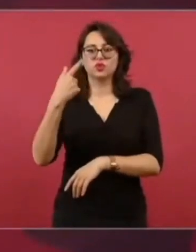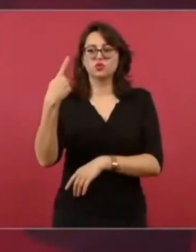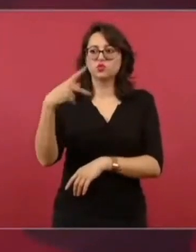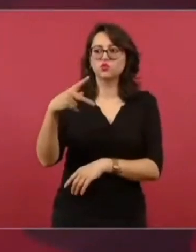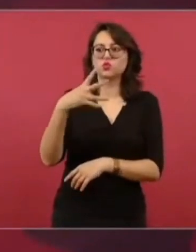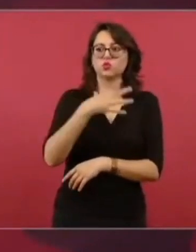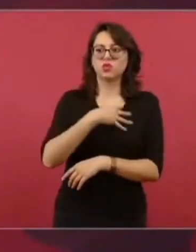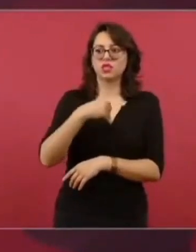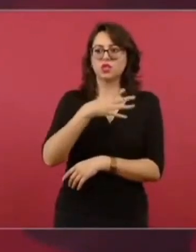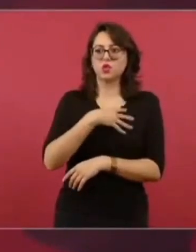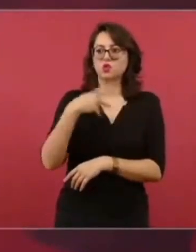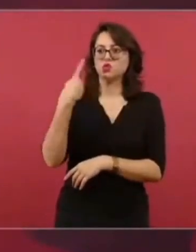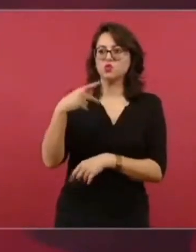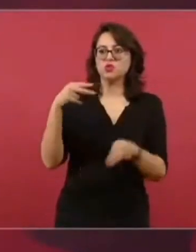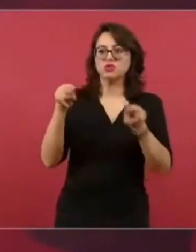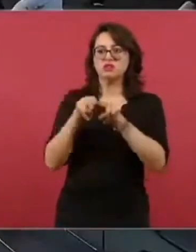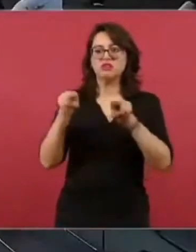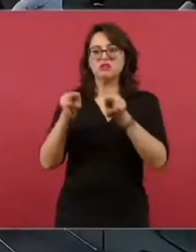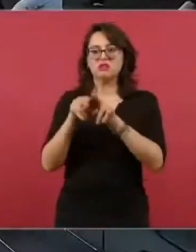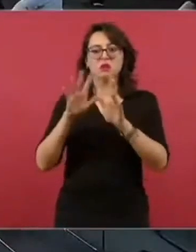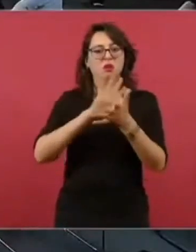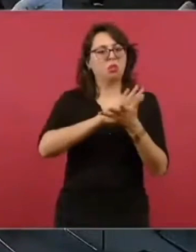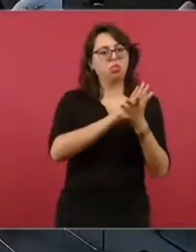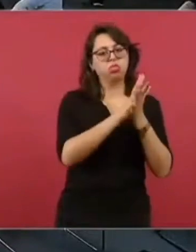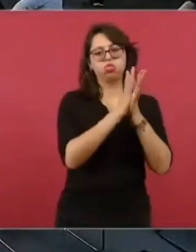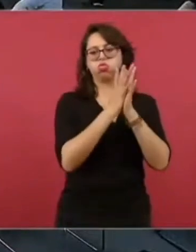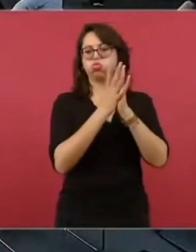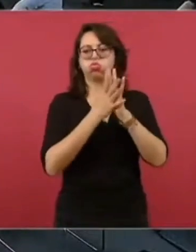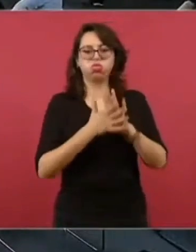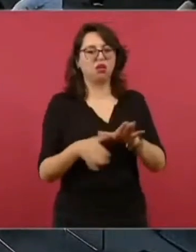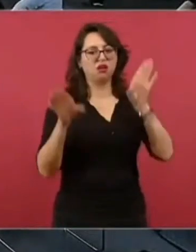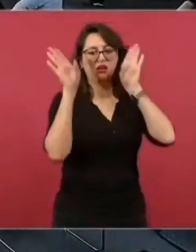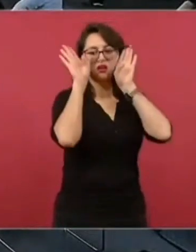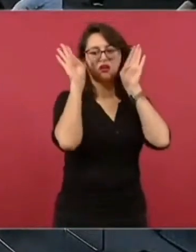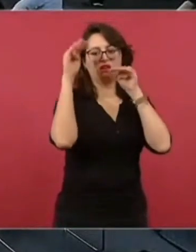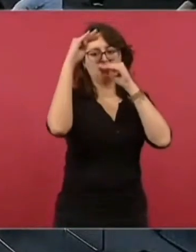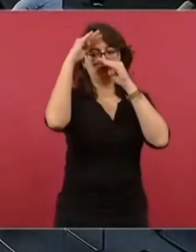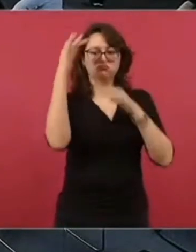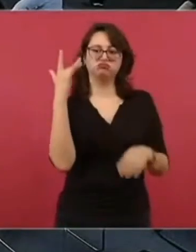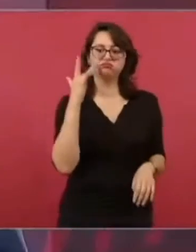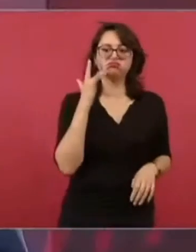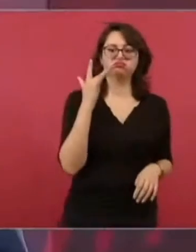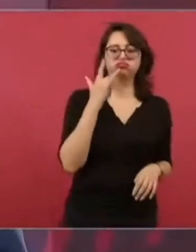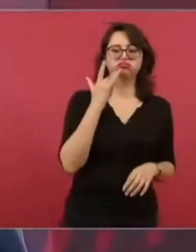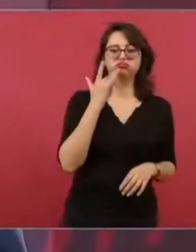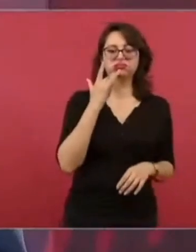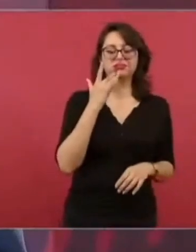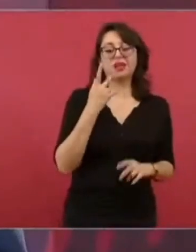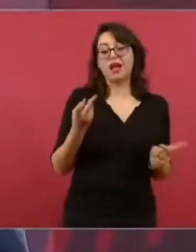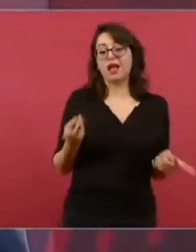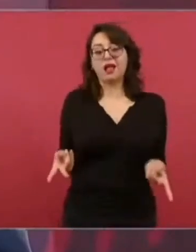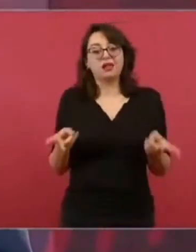hay hijos, hay nietos de conservadores que se vuelven progresistas.